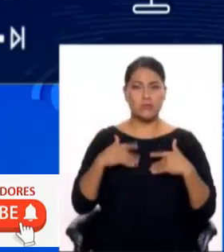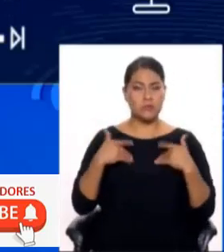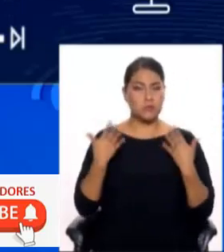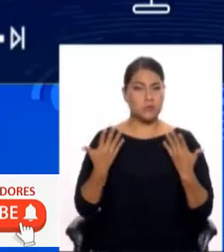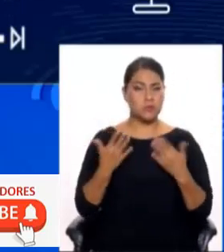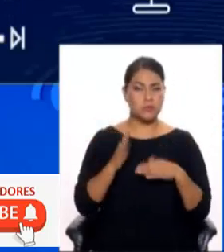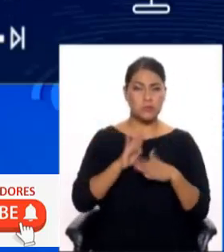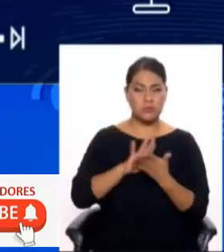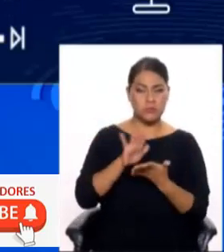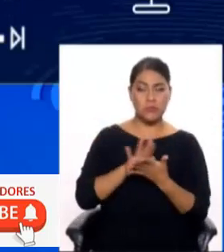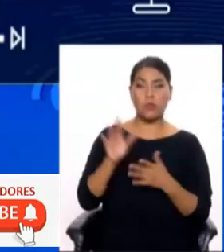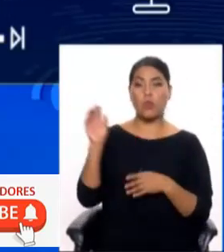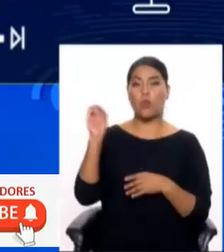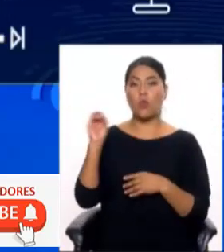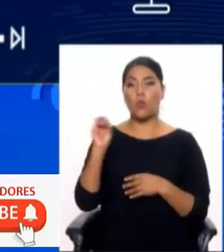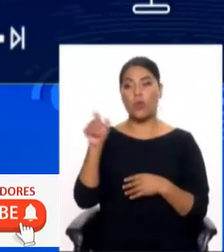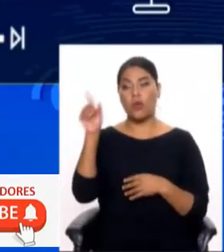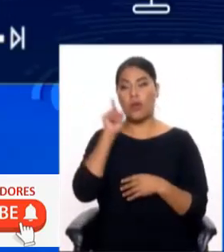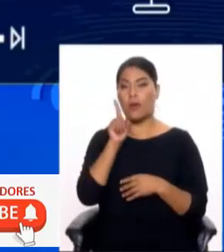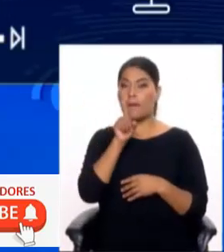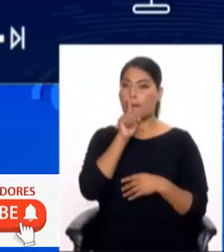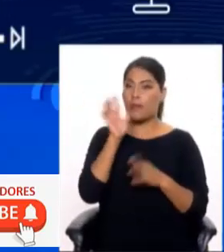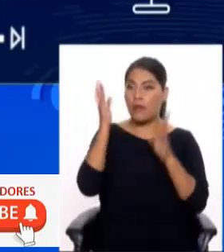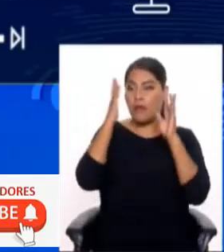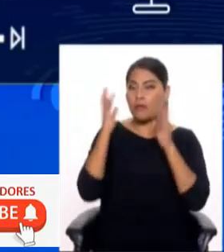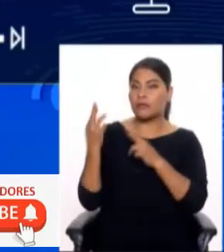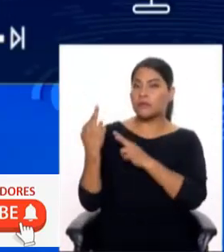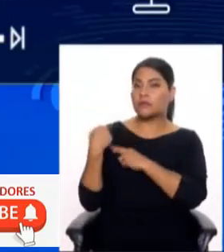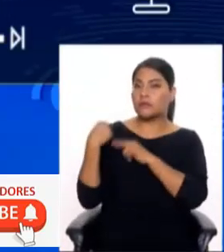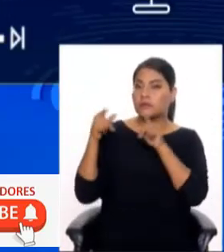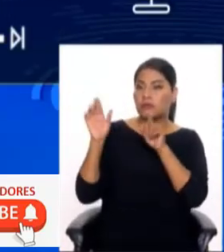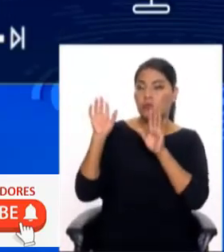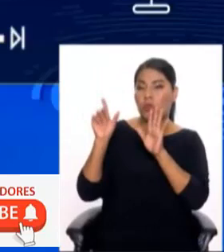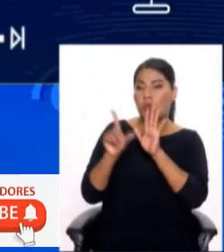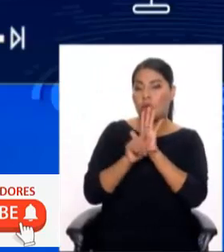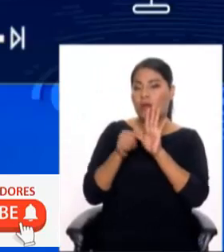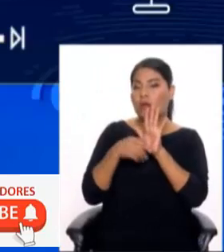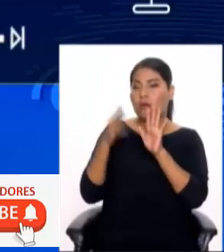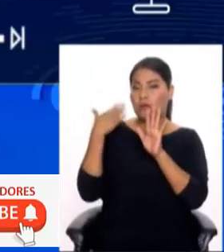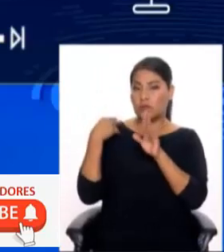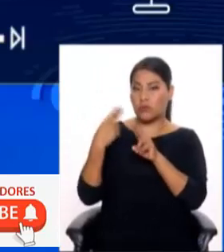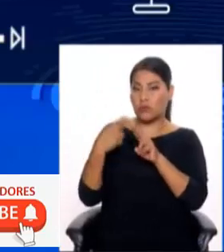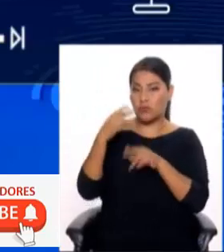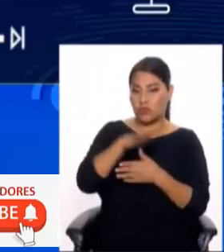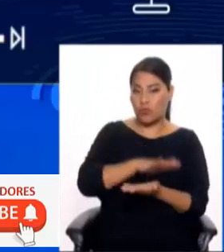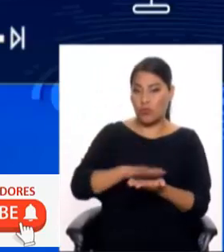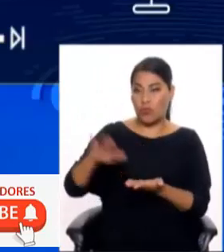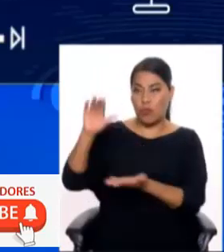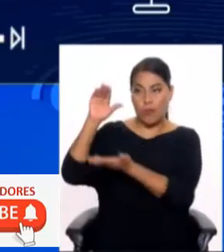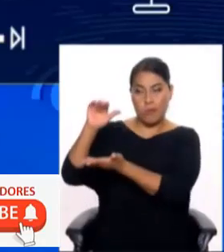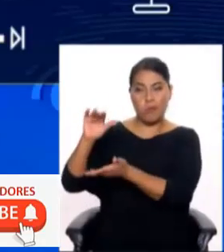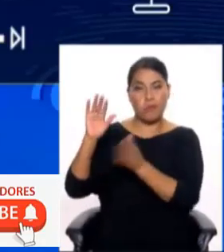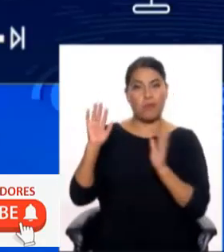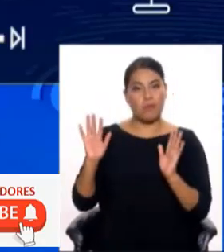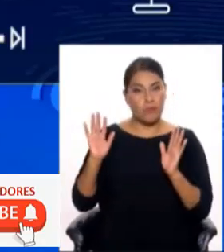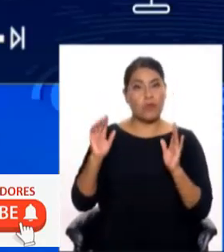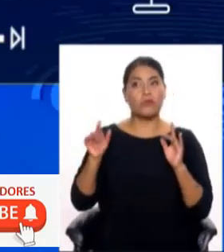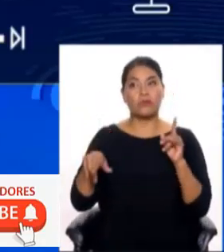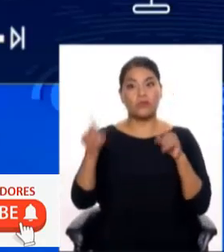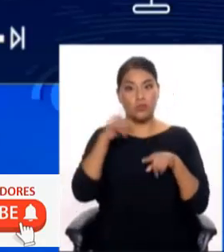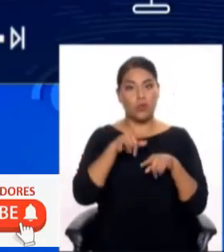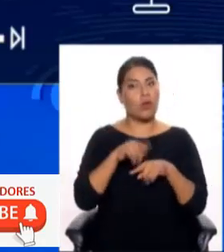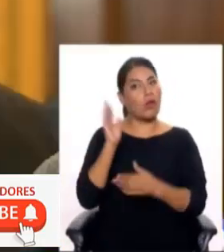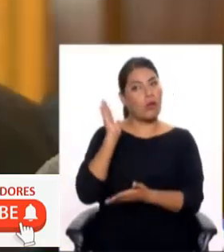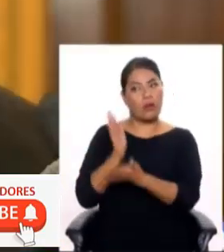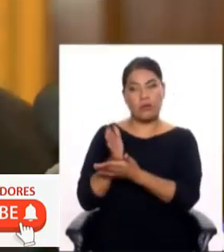alguna persona ha tomado de manera irresponsable y de manera ilegal el nombre de mi despacho para alguna patraña, pues que todo el